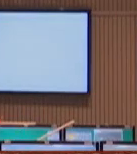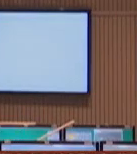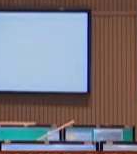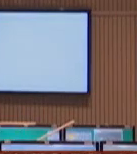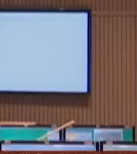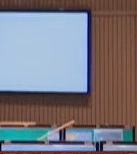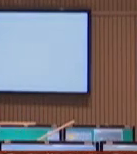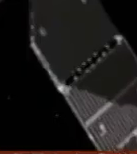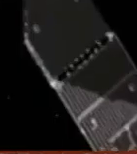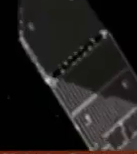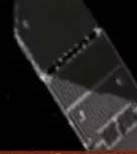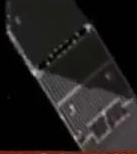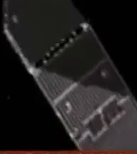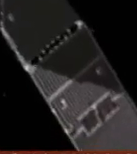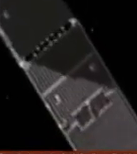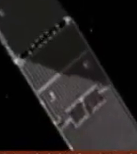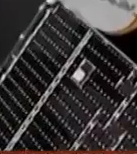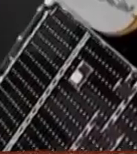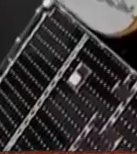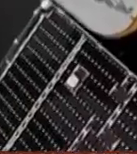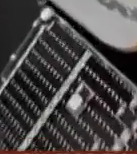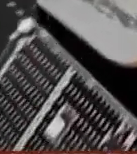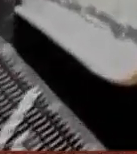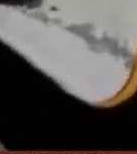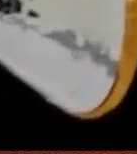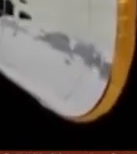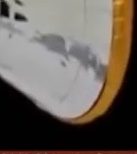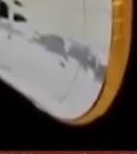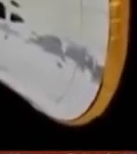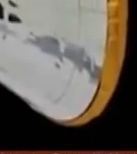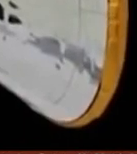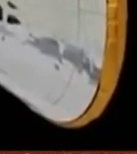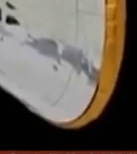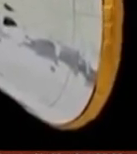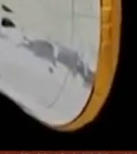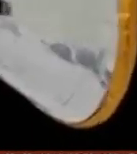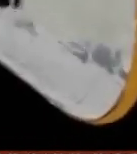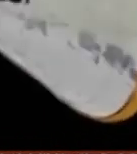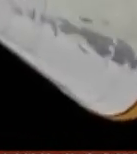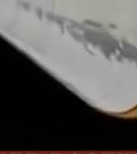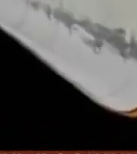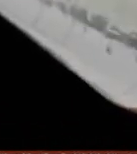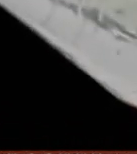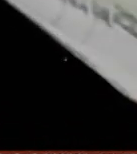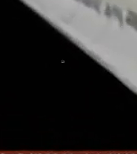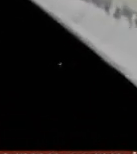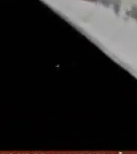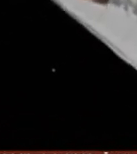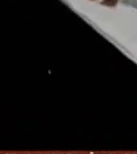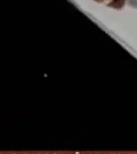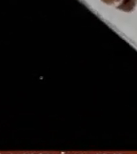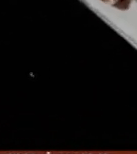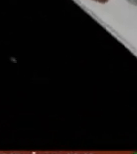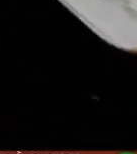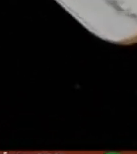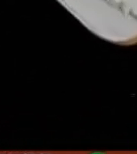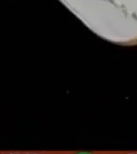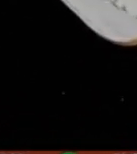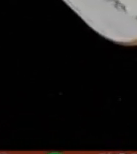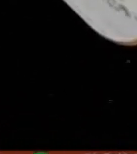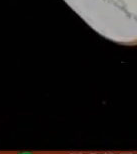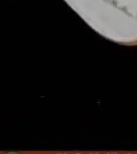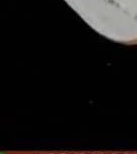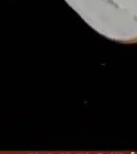Tiangong 2 y tendrán que reportar principalmente cómo es la adaptación humana al espacio hace unas horas se daba a conocer que iniciaban